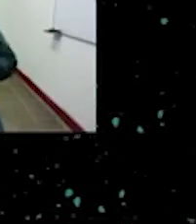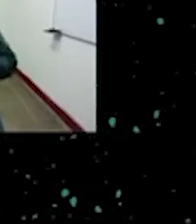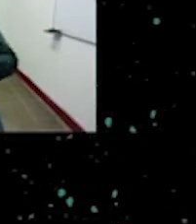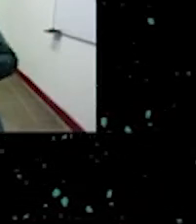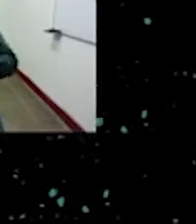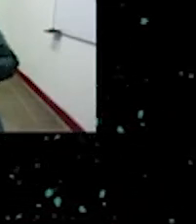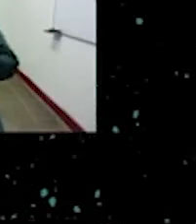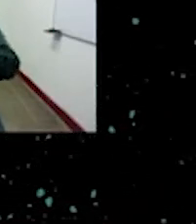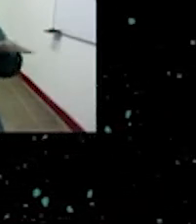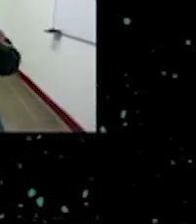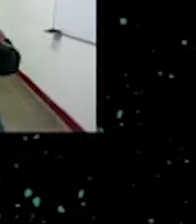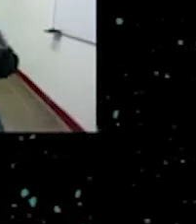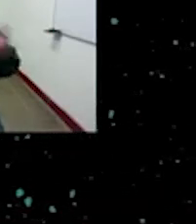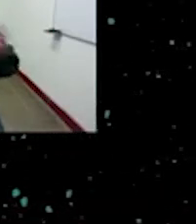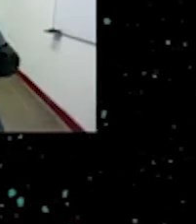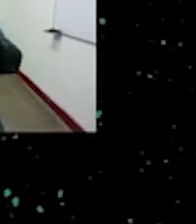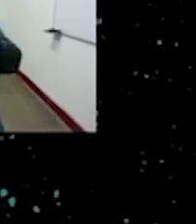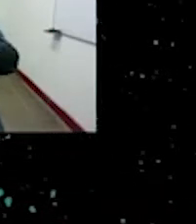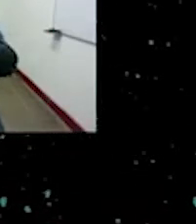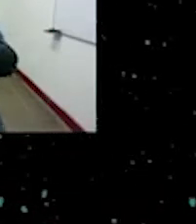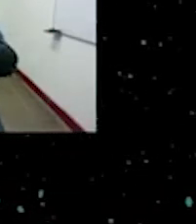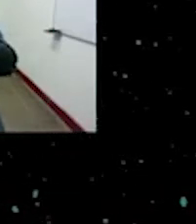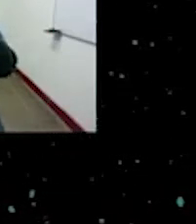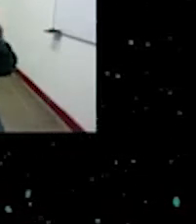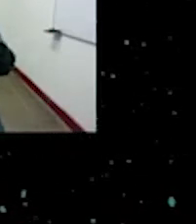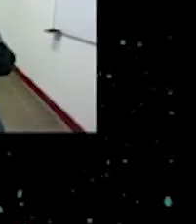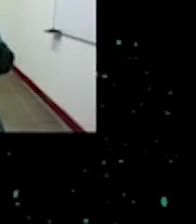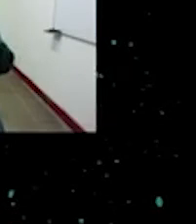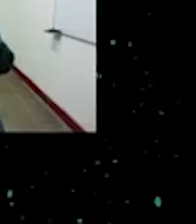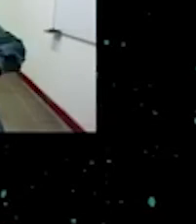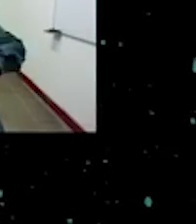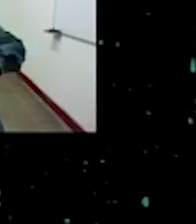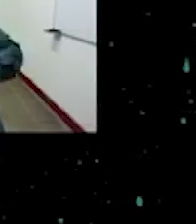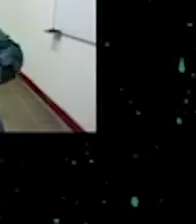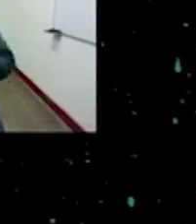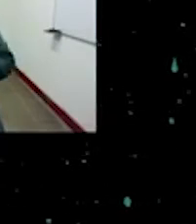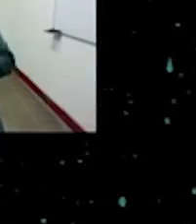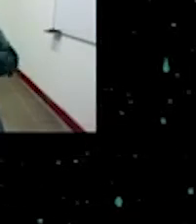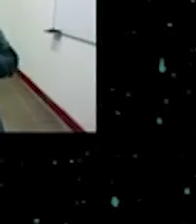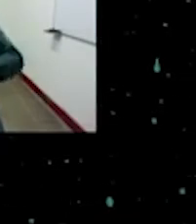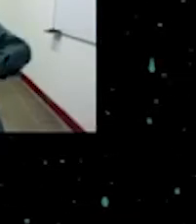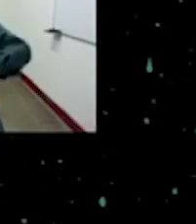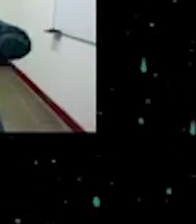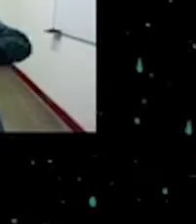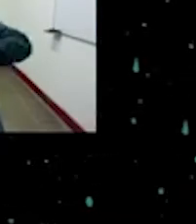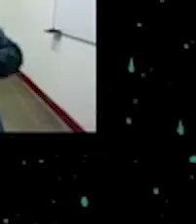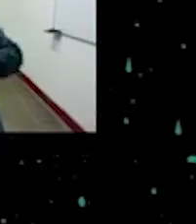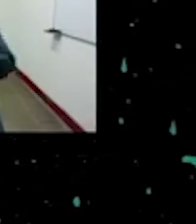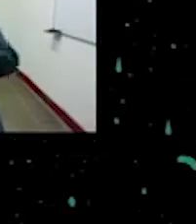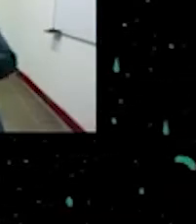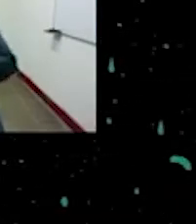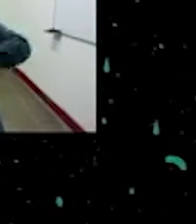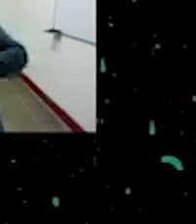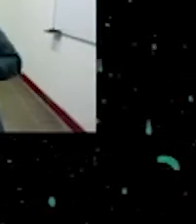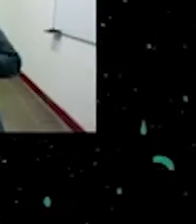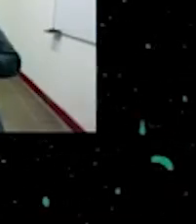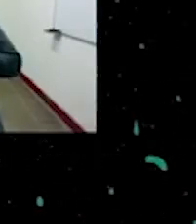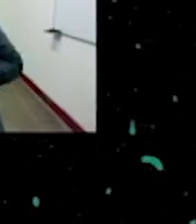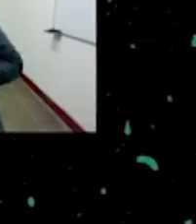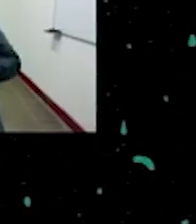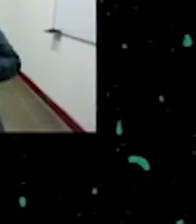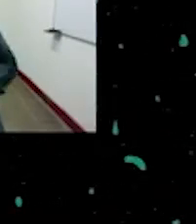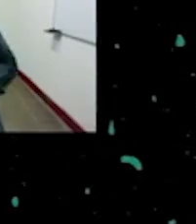tema de de la música ¿no? de lo propio que fue traído que fue desconocido por